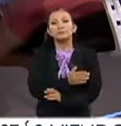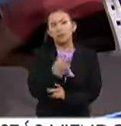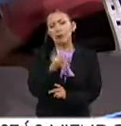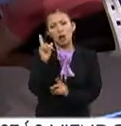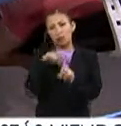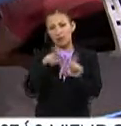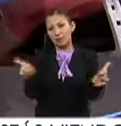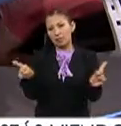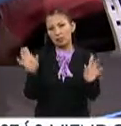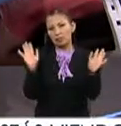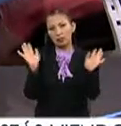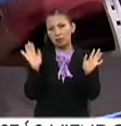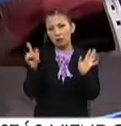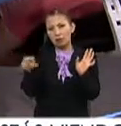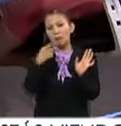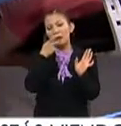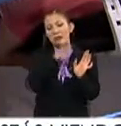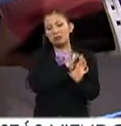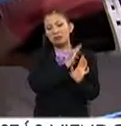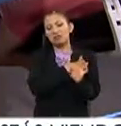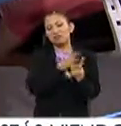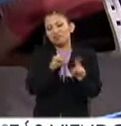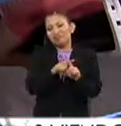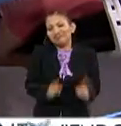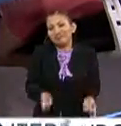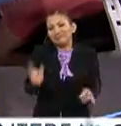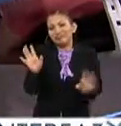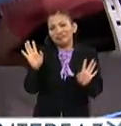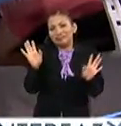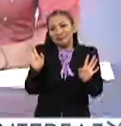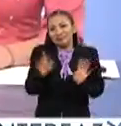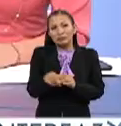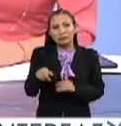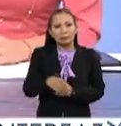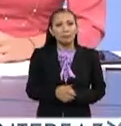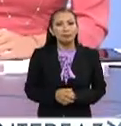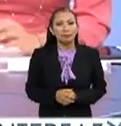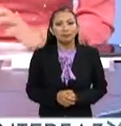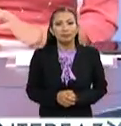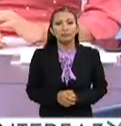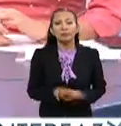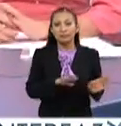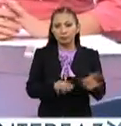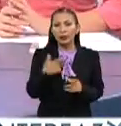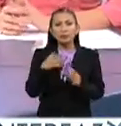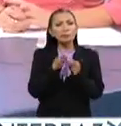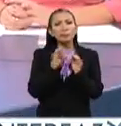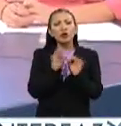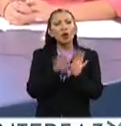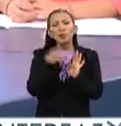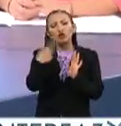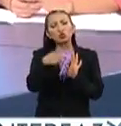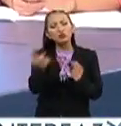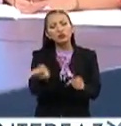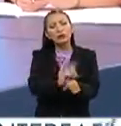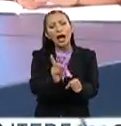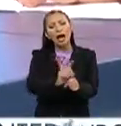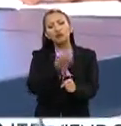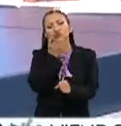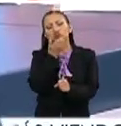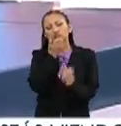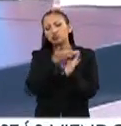pero es muy diferente, ¿no? O pues llegar y hablar en español es muy diferente, sí. Claro. Platícanos cómo era tu día a día